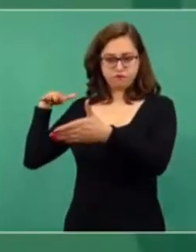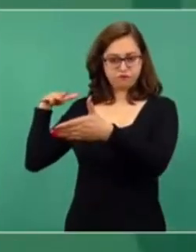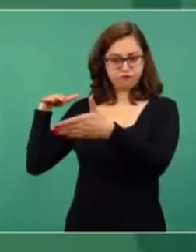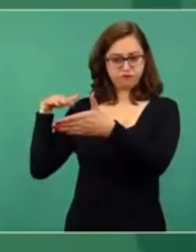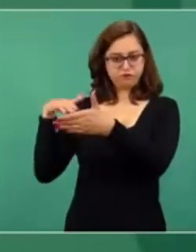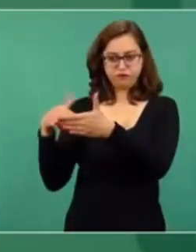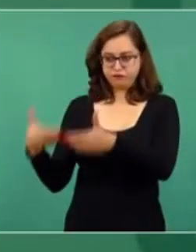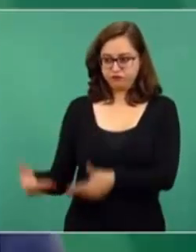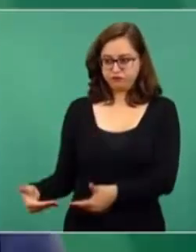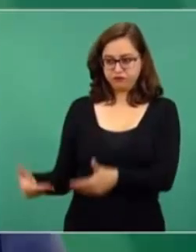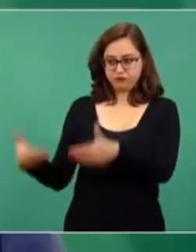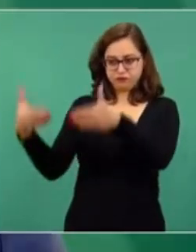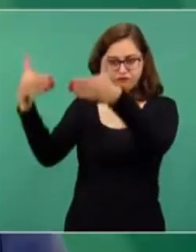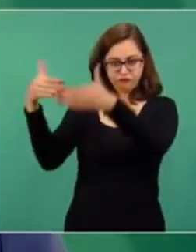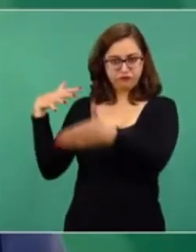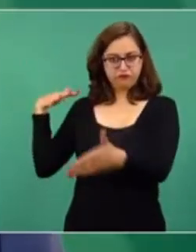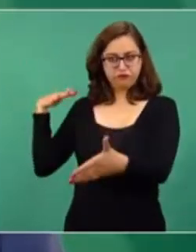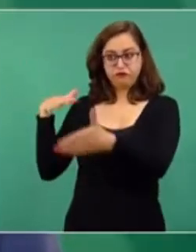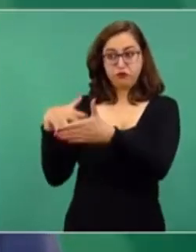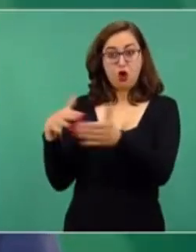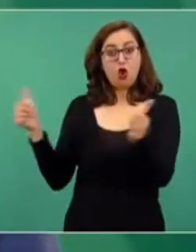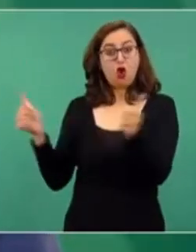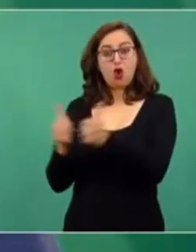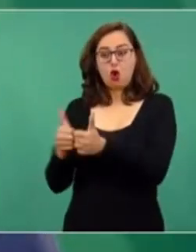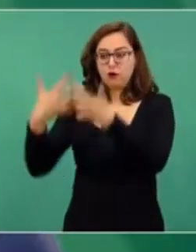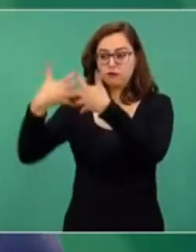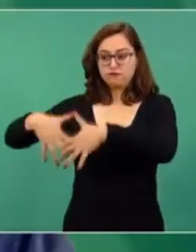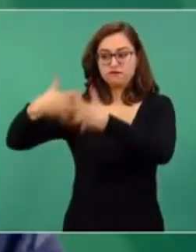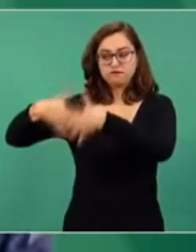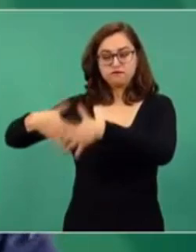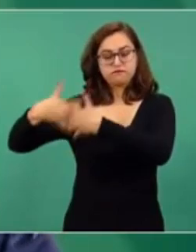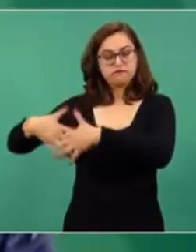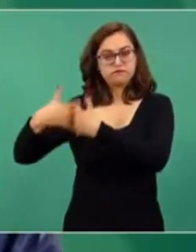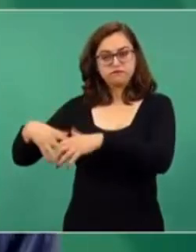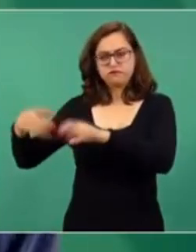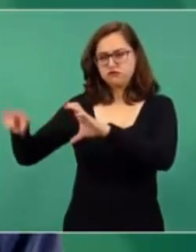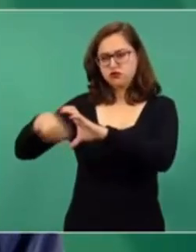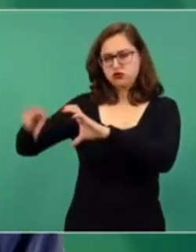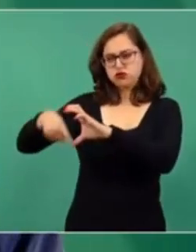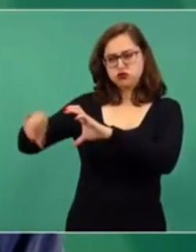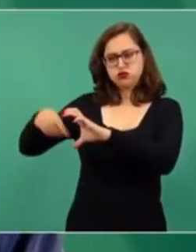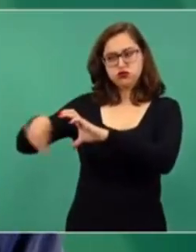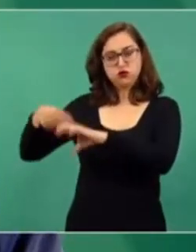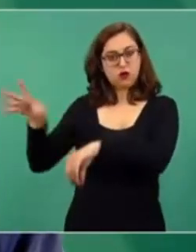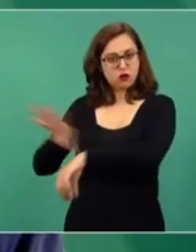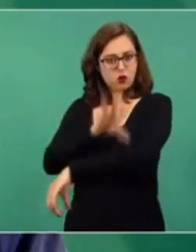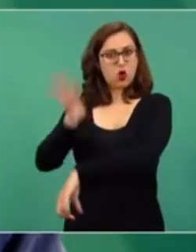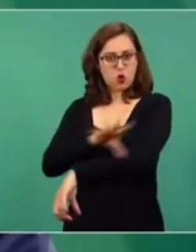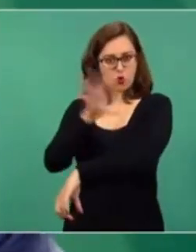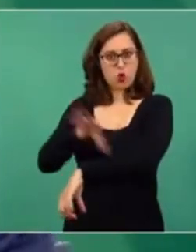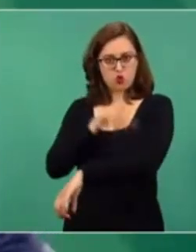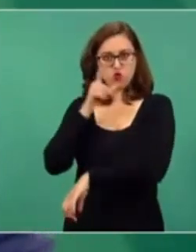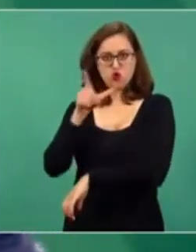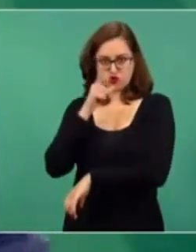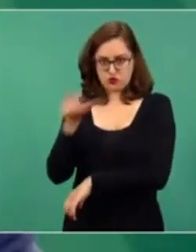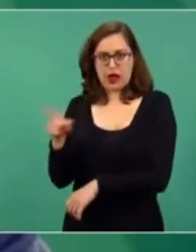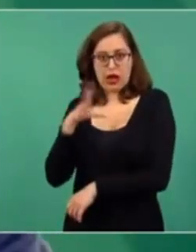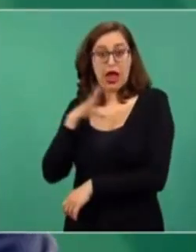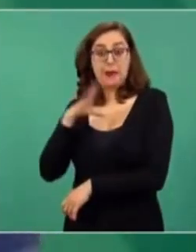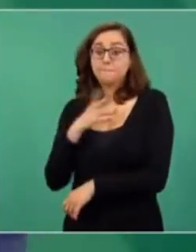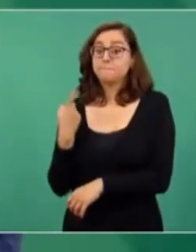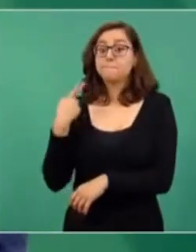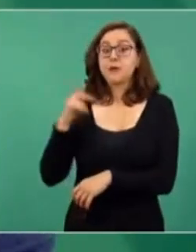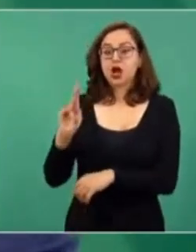hidroeléctricas del río Grijalva, generar energía que turbinaran,